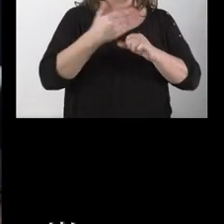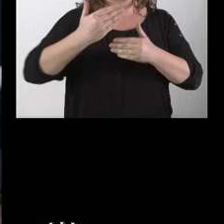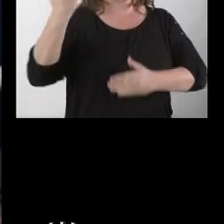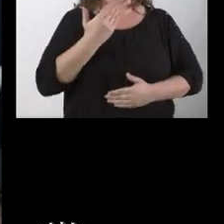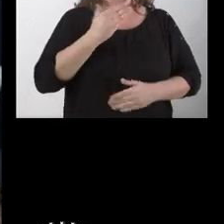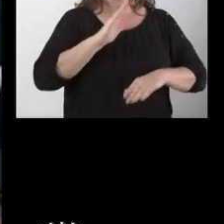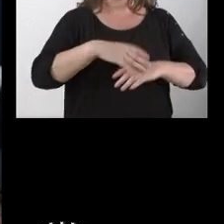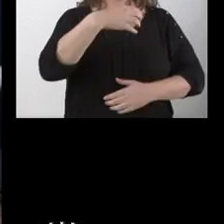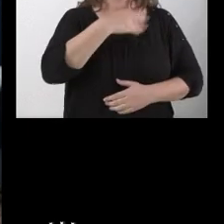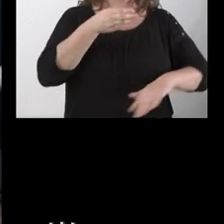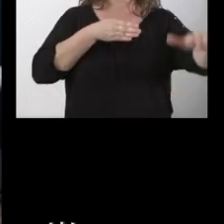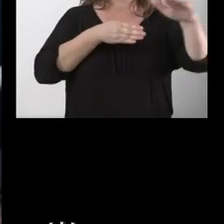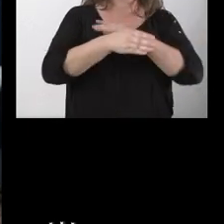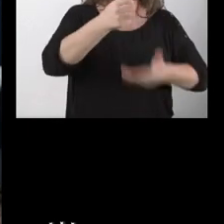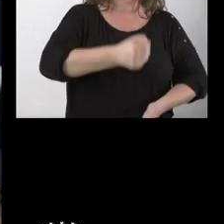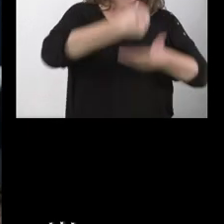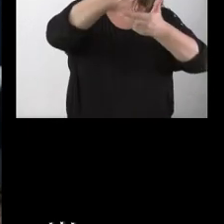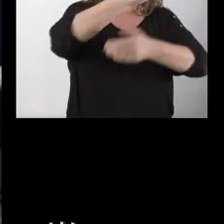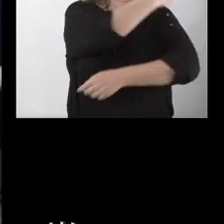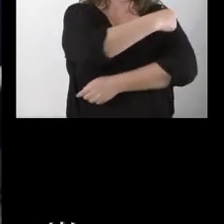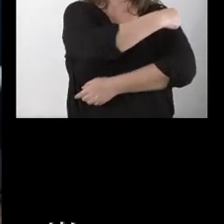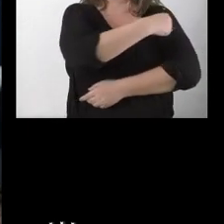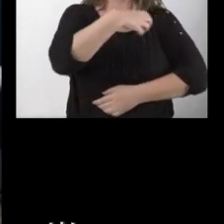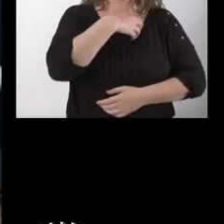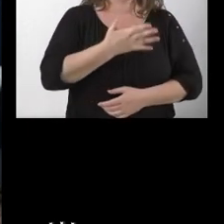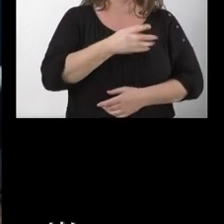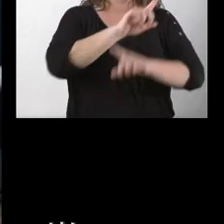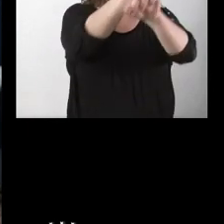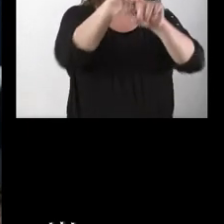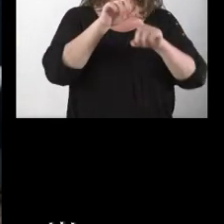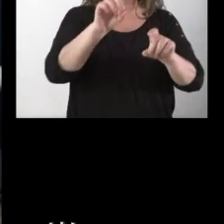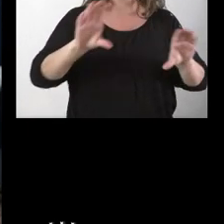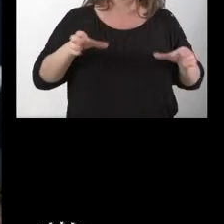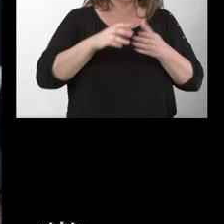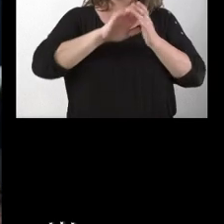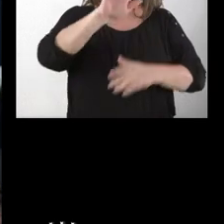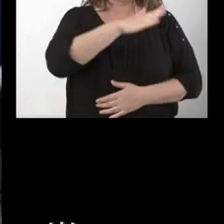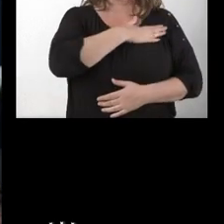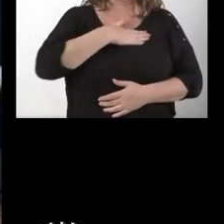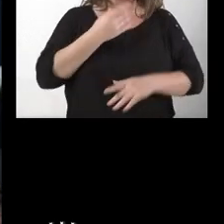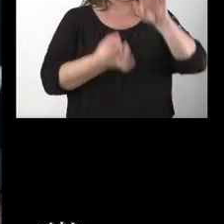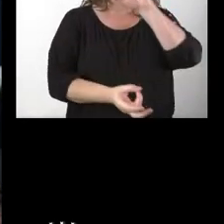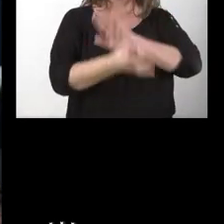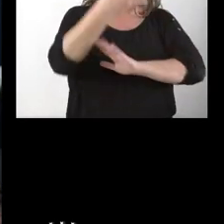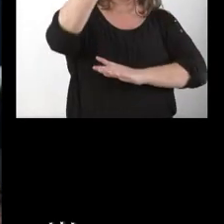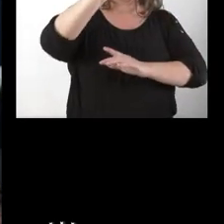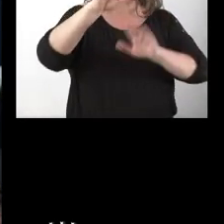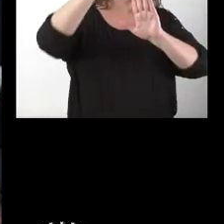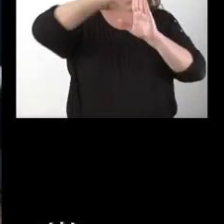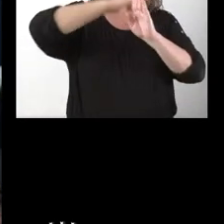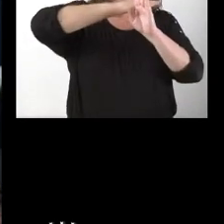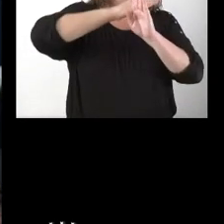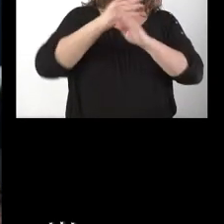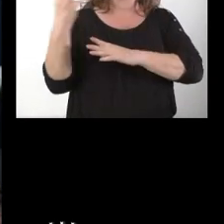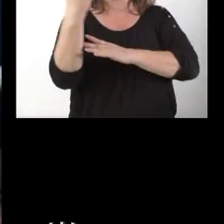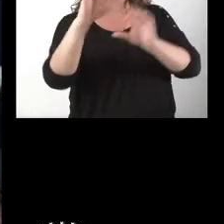ejemplo, no podrían acceder a la bolsa de SACIR. Mi pregunta, en este caso, es si la Junta va a optar por crear esa única categoría laboral para estos